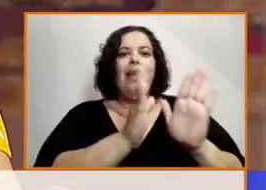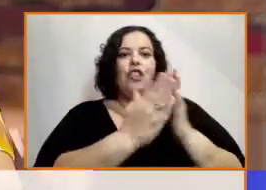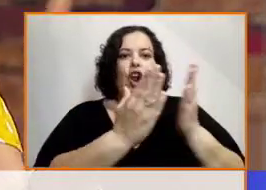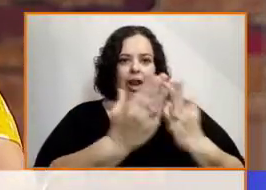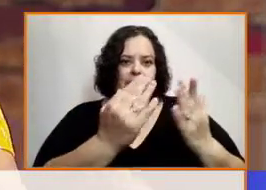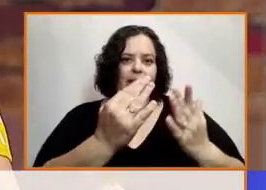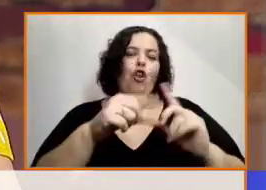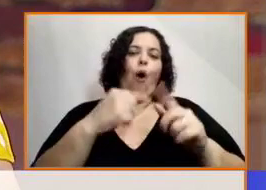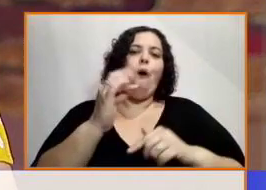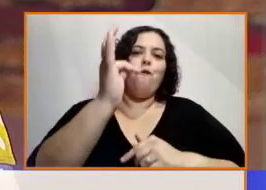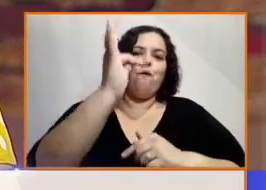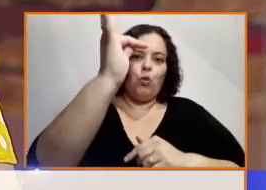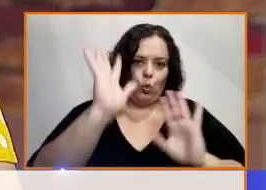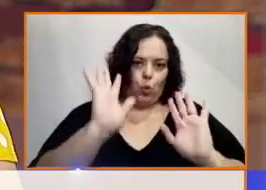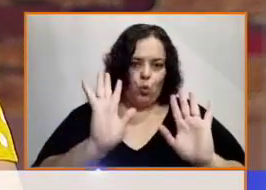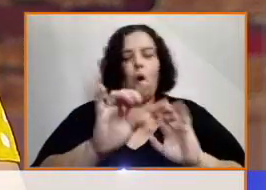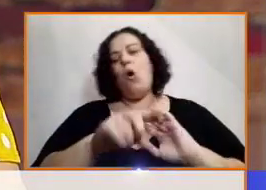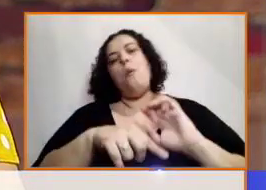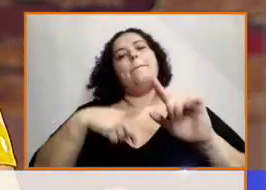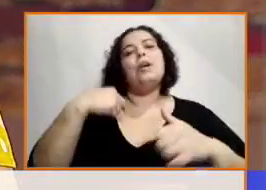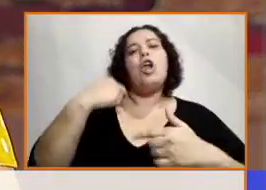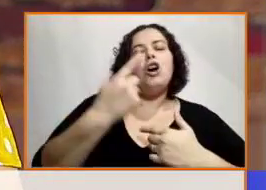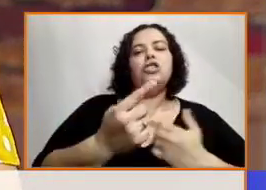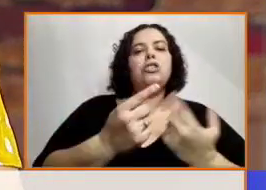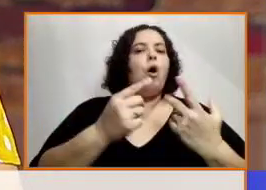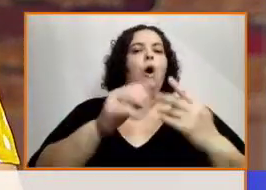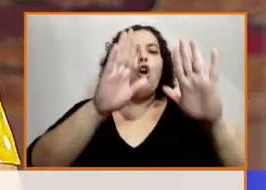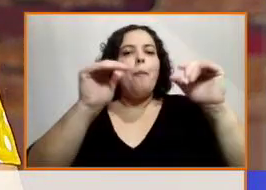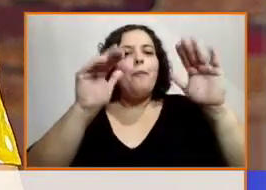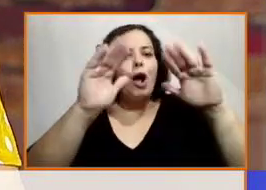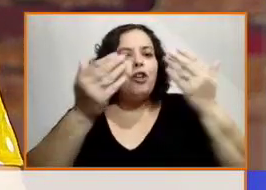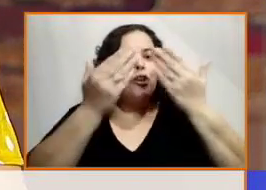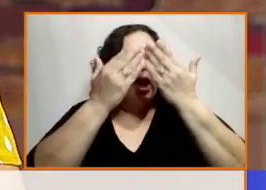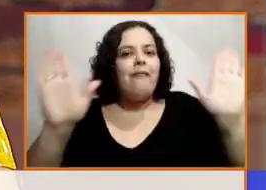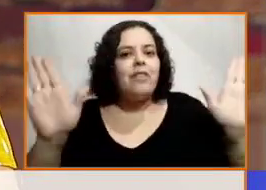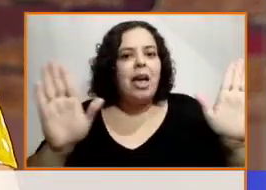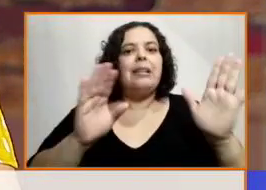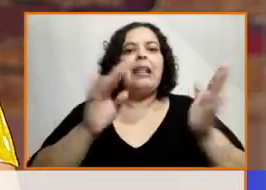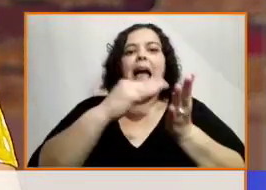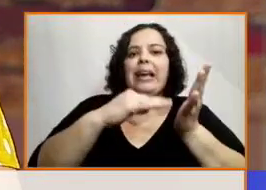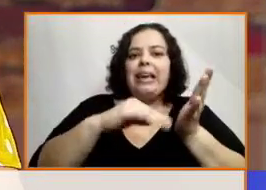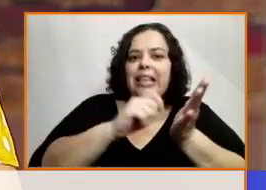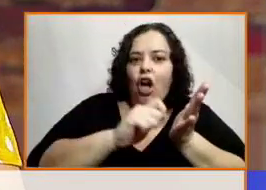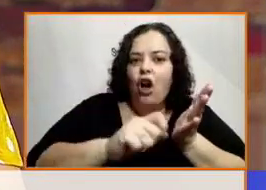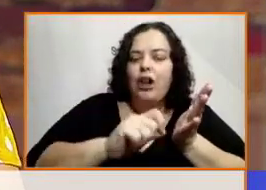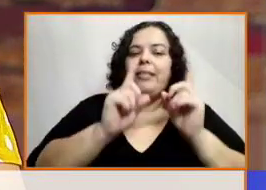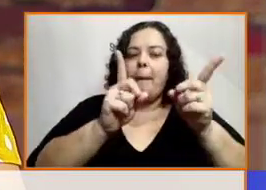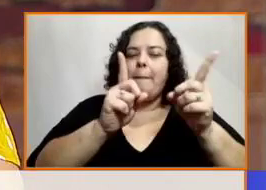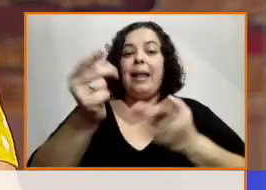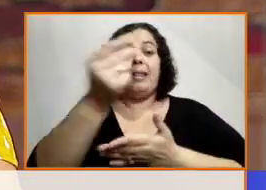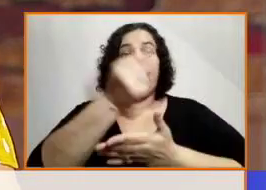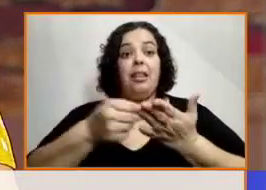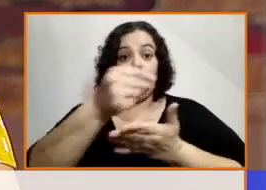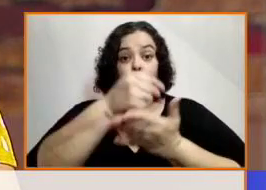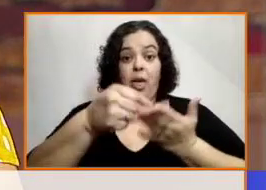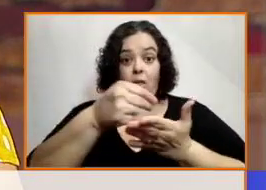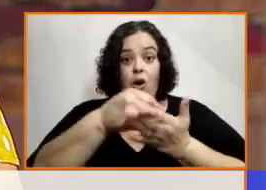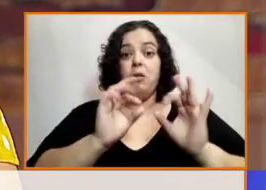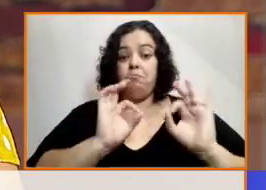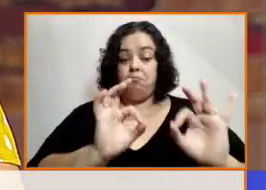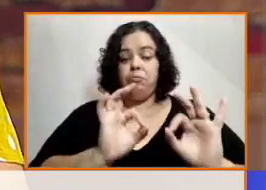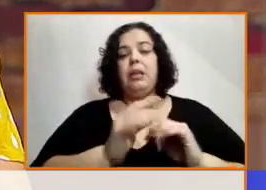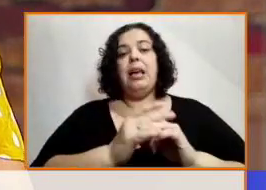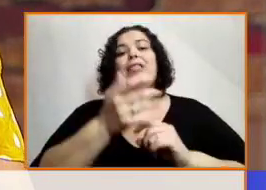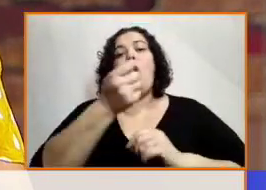es convocatoria abierta a escritores e ilustradores, que está apoyado por Ani, que fue incubado en Ítaca, es la incubadora de la Universidad